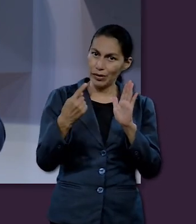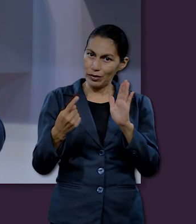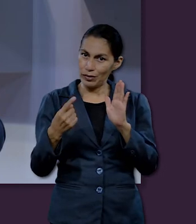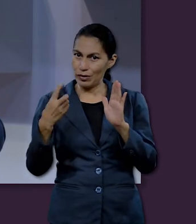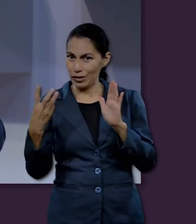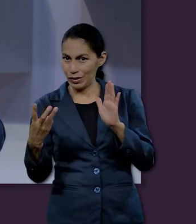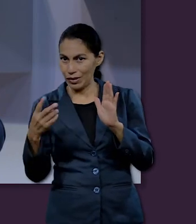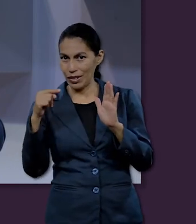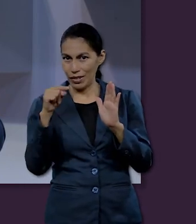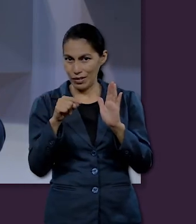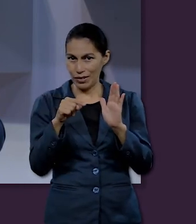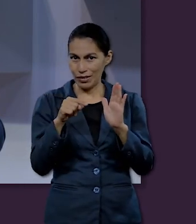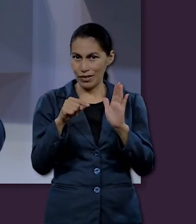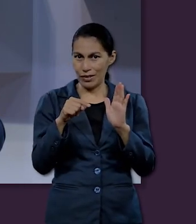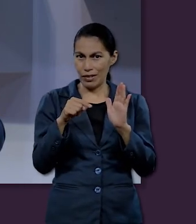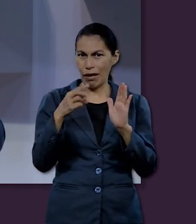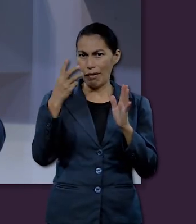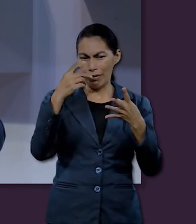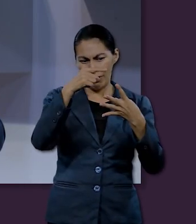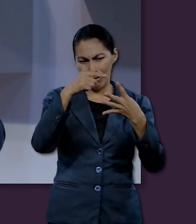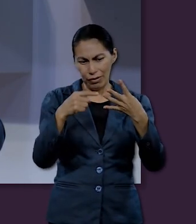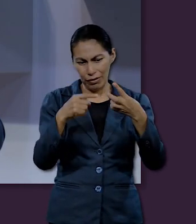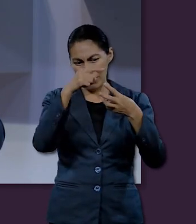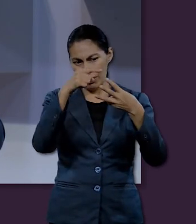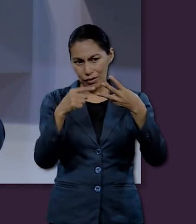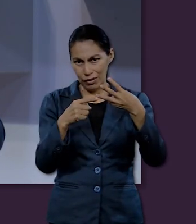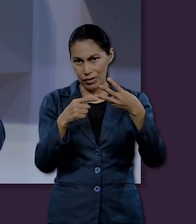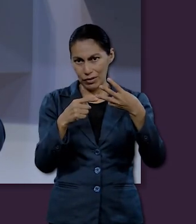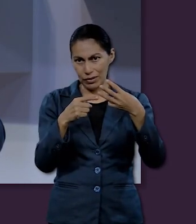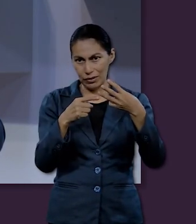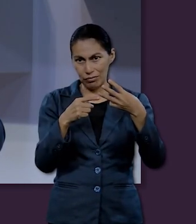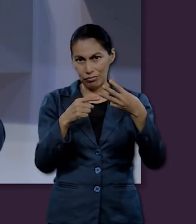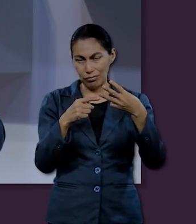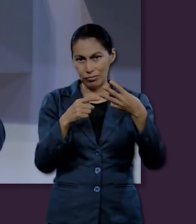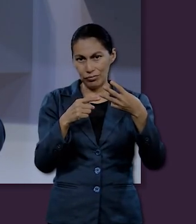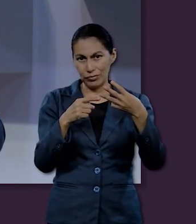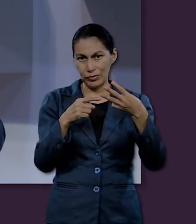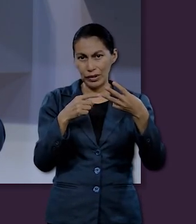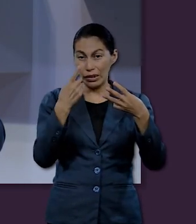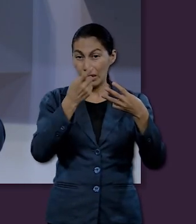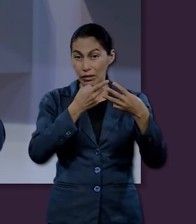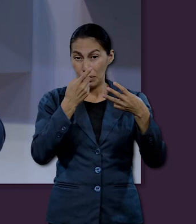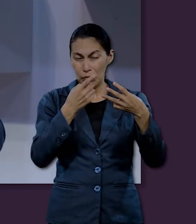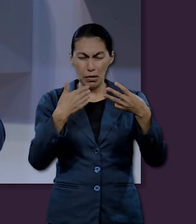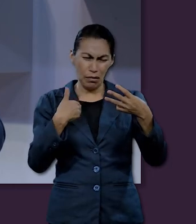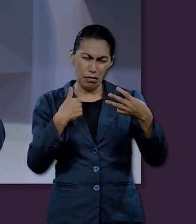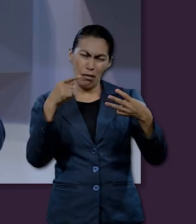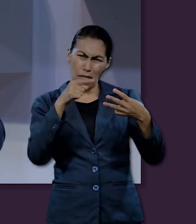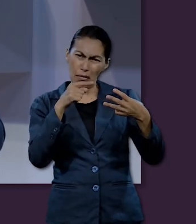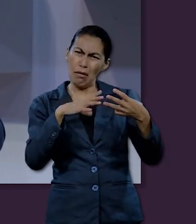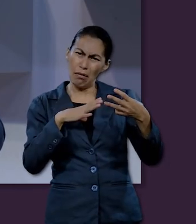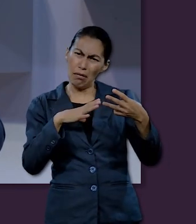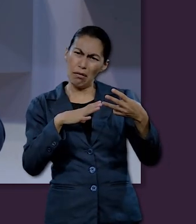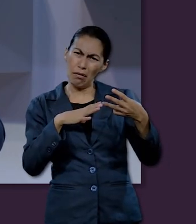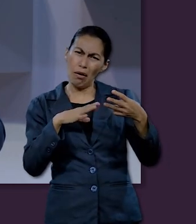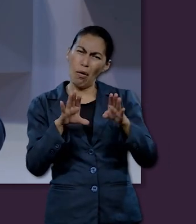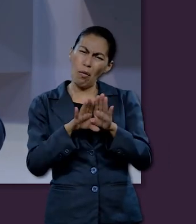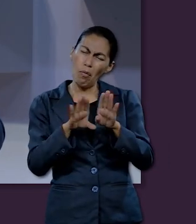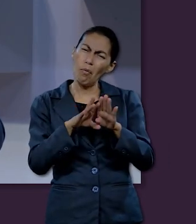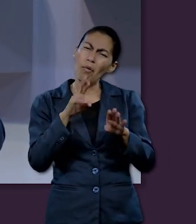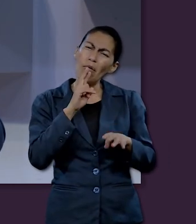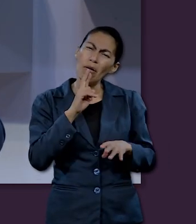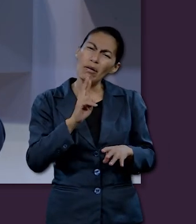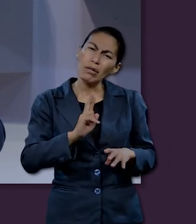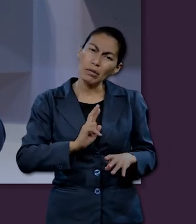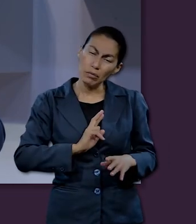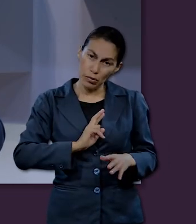cuales podemos entender la disciplina como una fuente, como una respuesta y